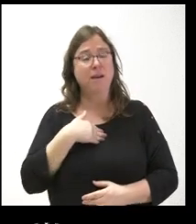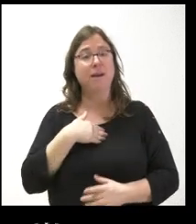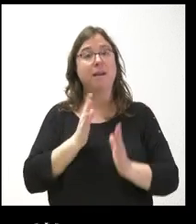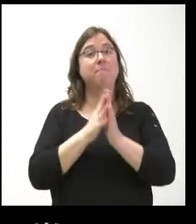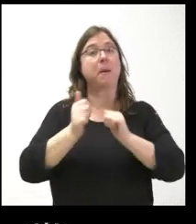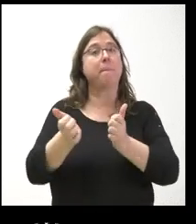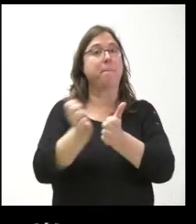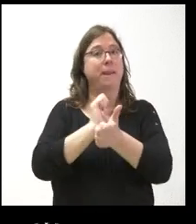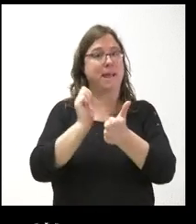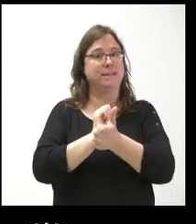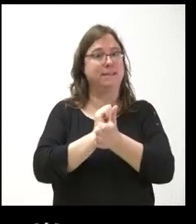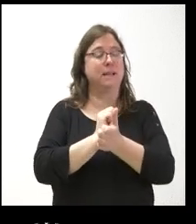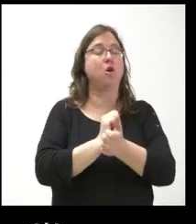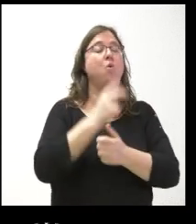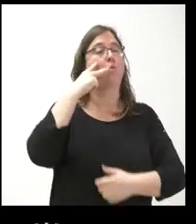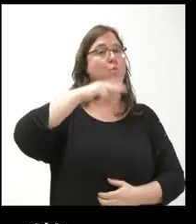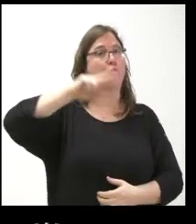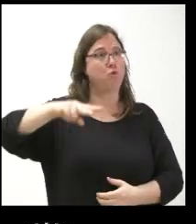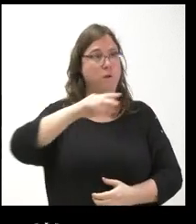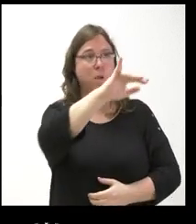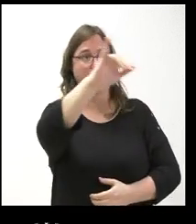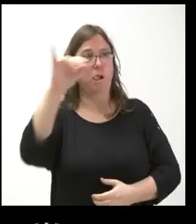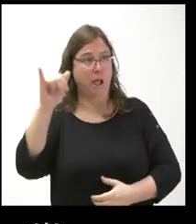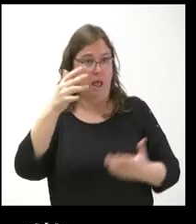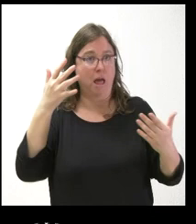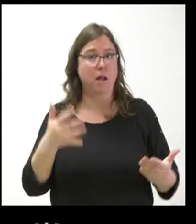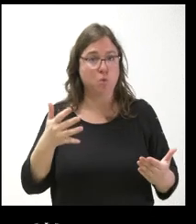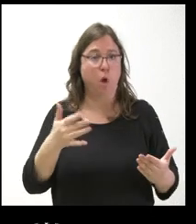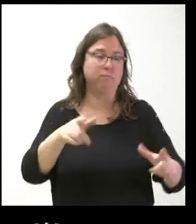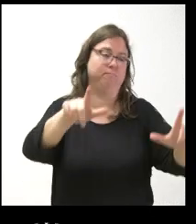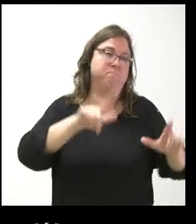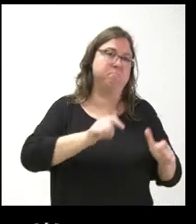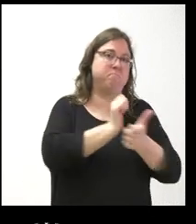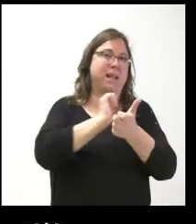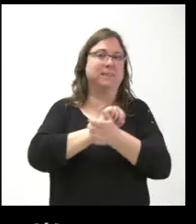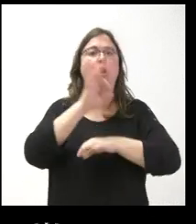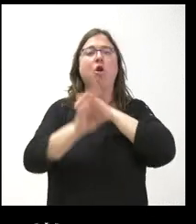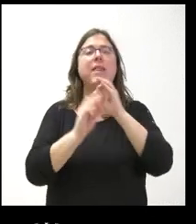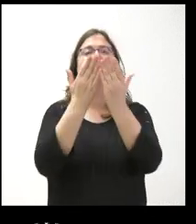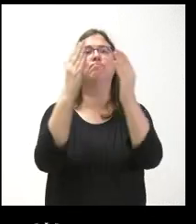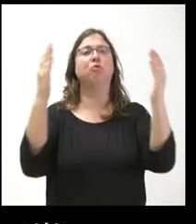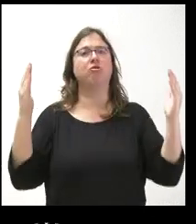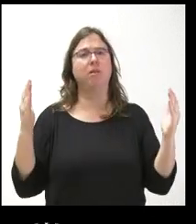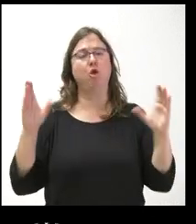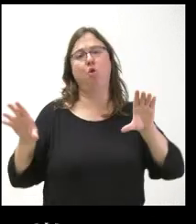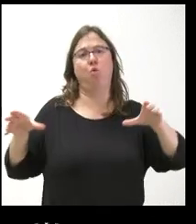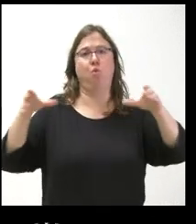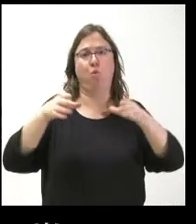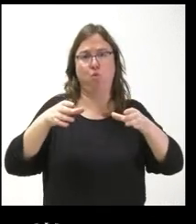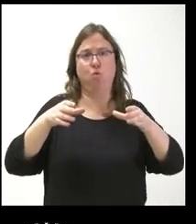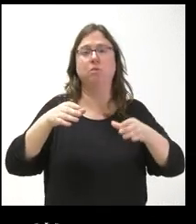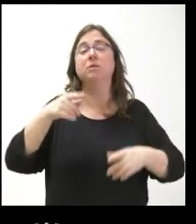préstamos con los museos donde se encuentran estas pinturas actualmente para poder organizar una exposición conjunta aquí. No